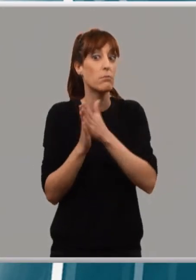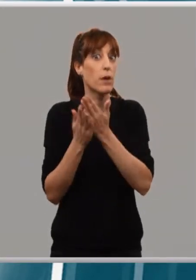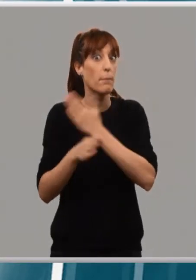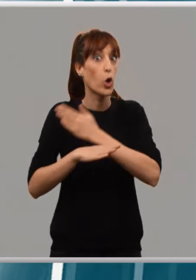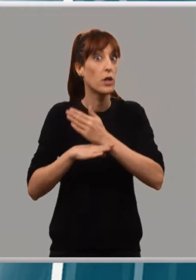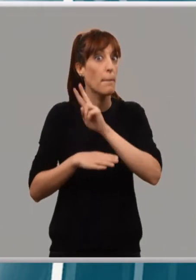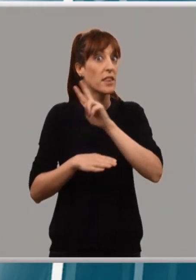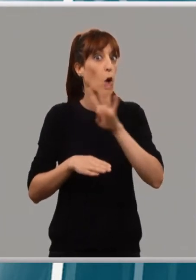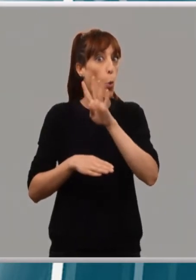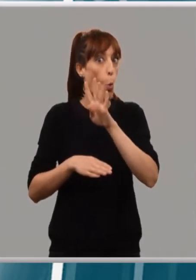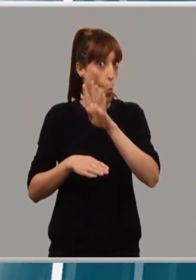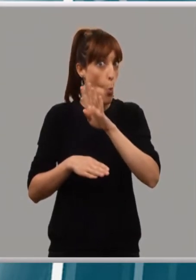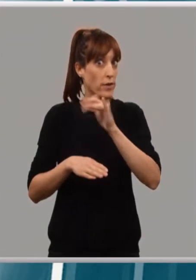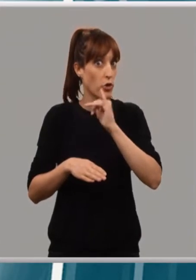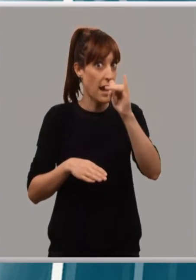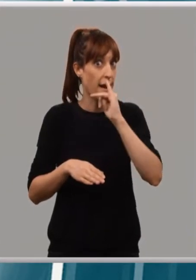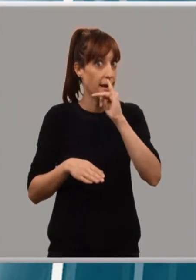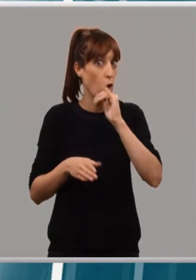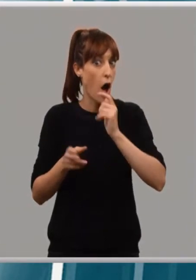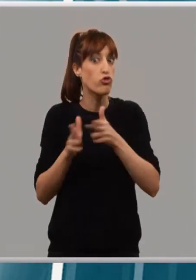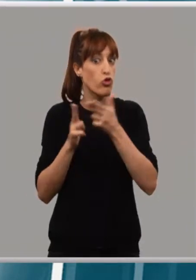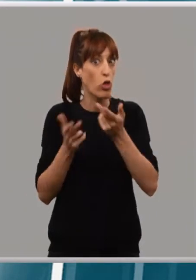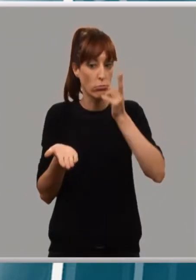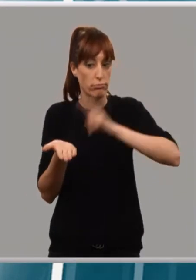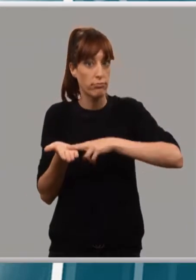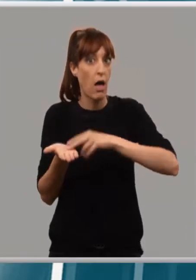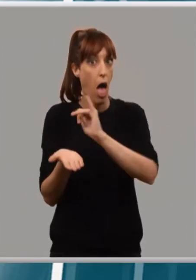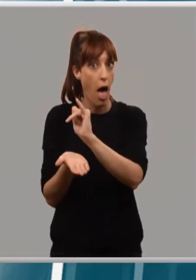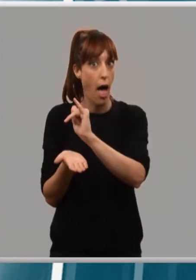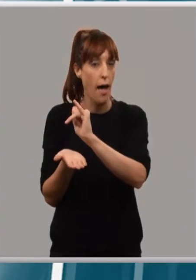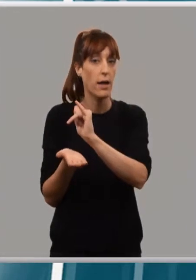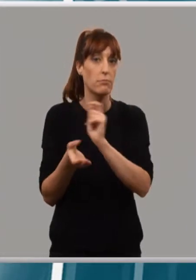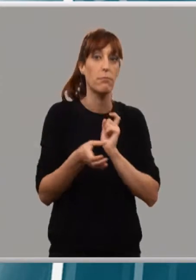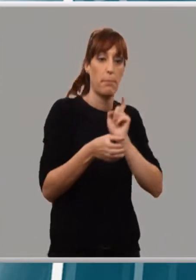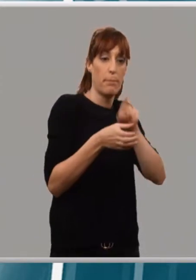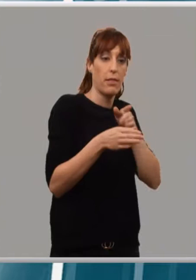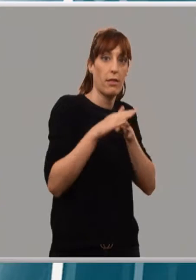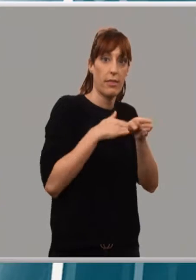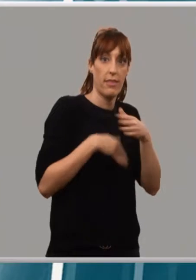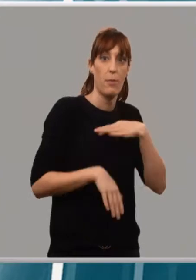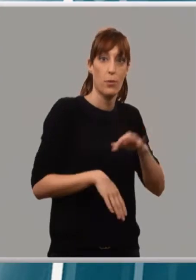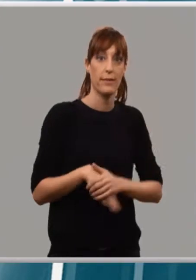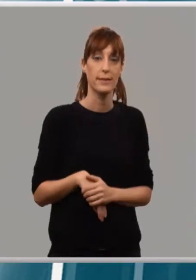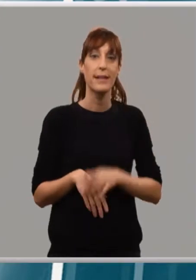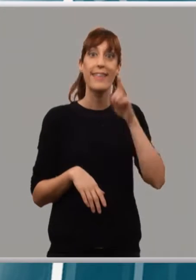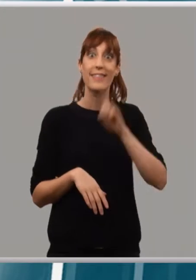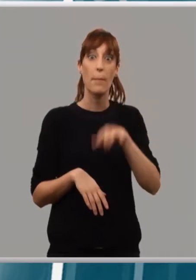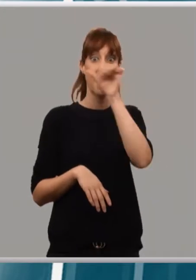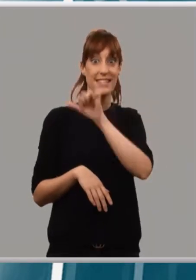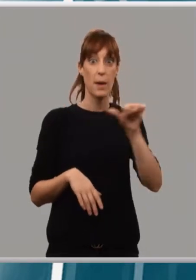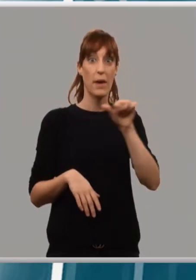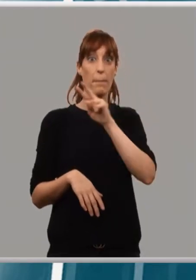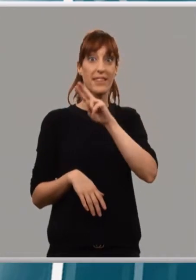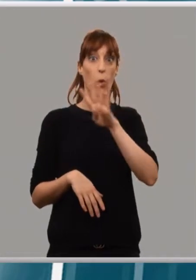municipales que existen en La Rioja. La Biblioteca Rafael Azcona acogerá también la semana del 24 al